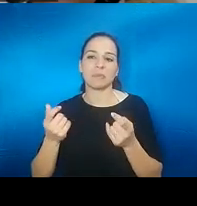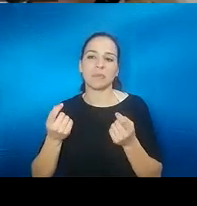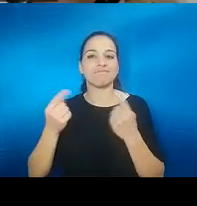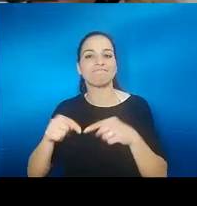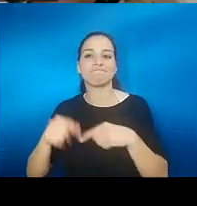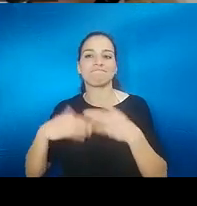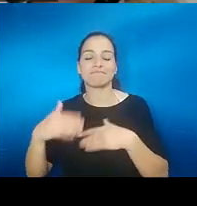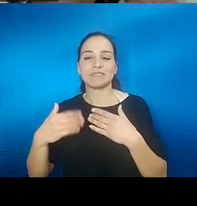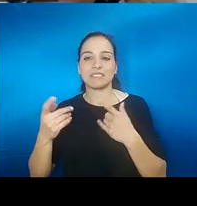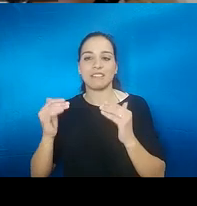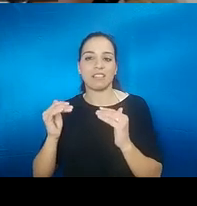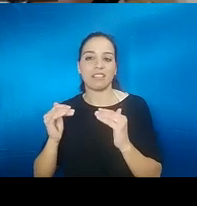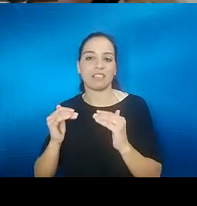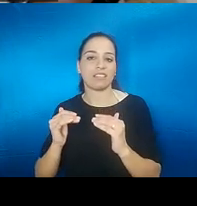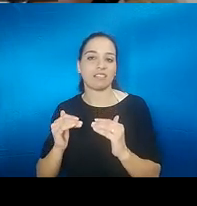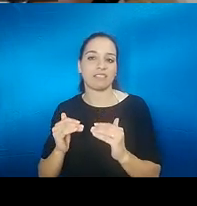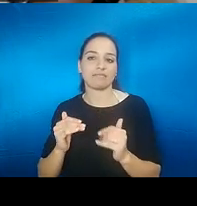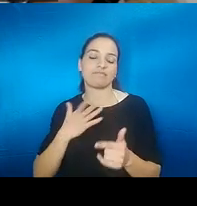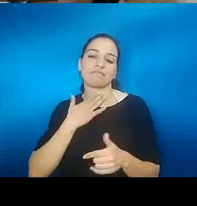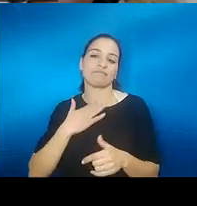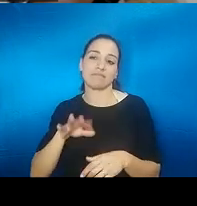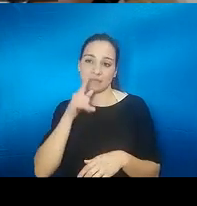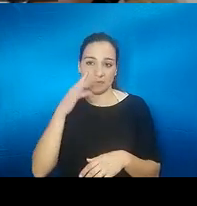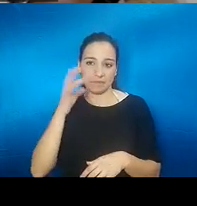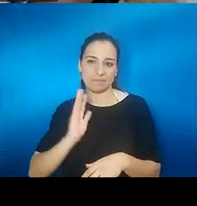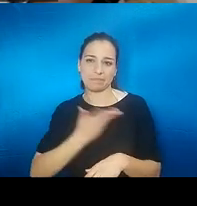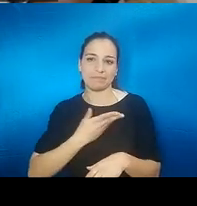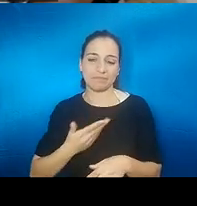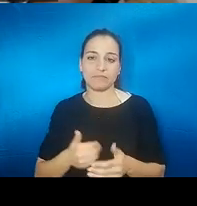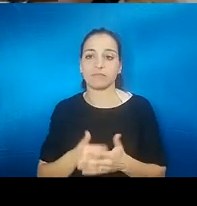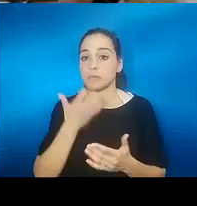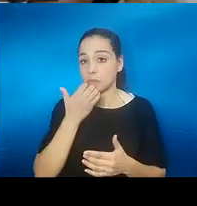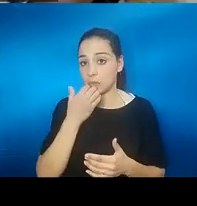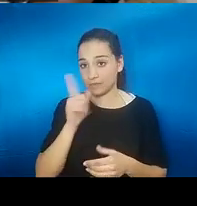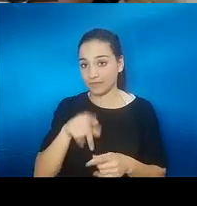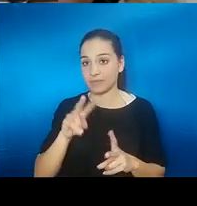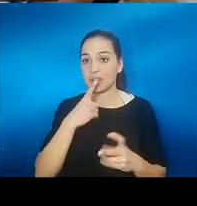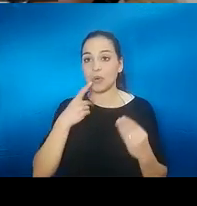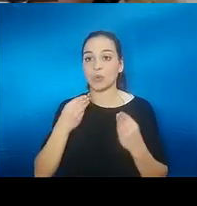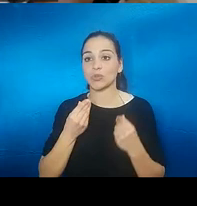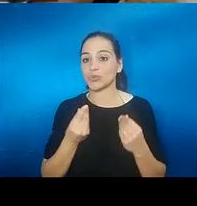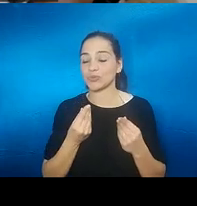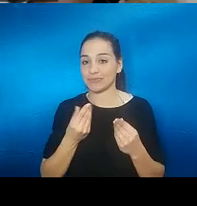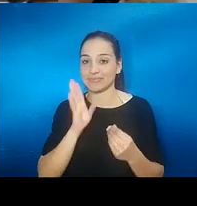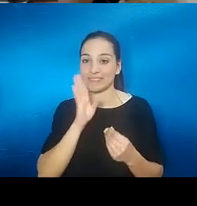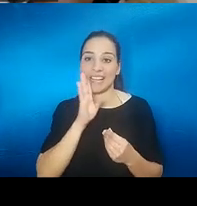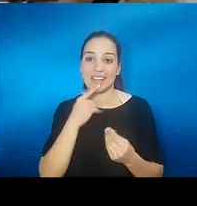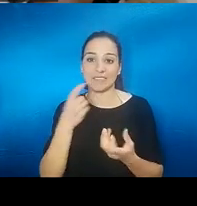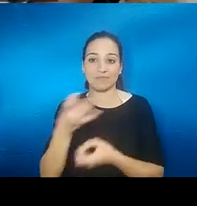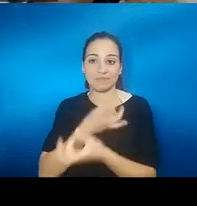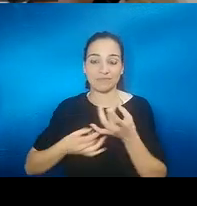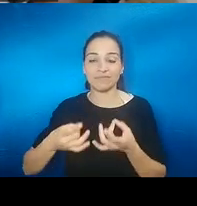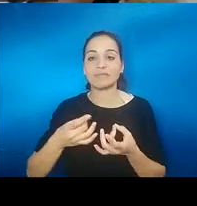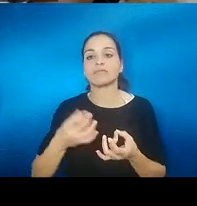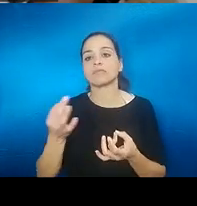cosas que impactan. Por ejemplo, también en el gusto, como habéis comentado, tiene una